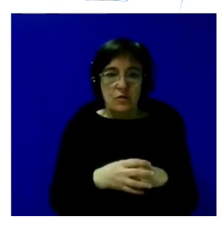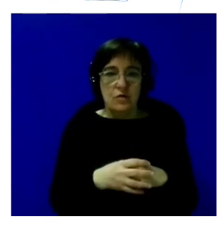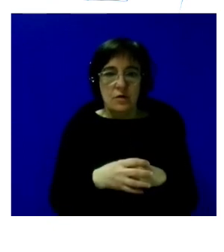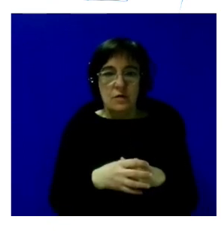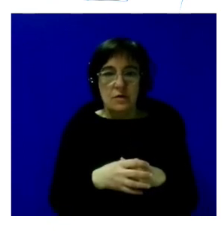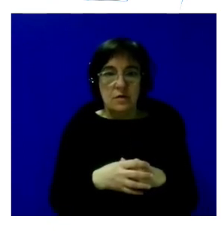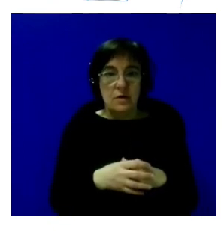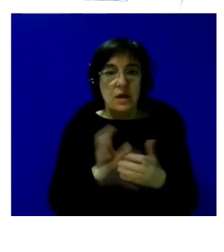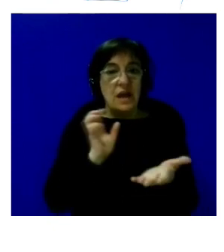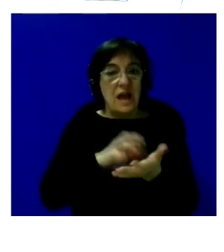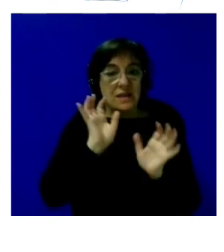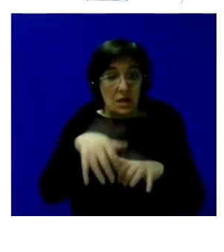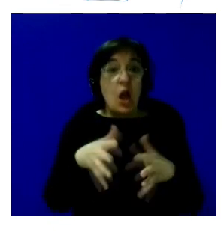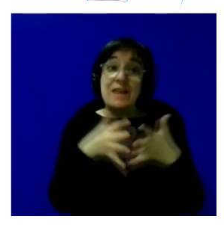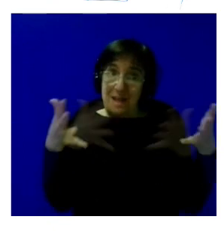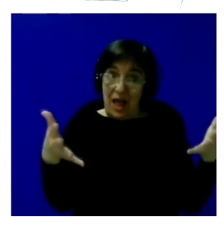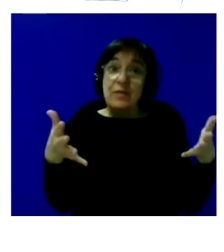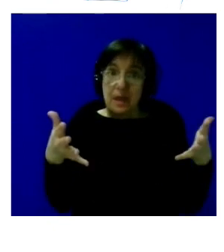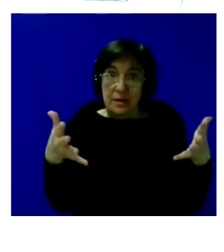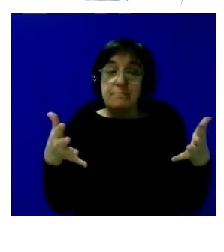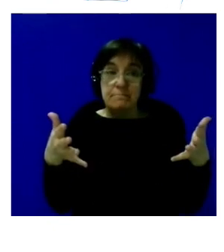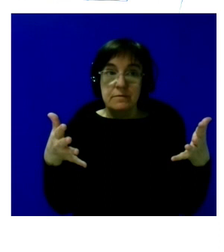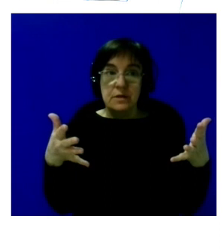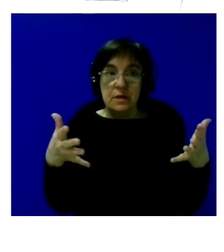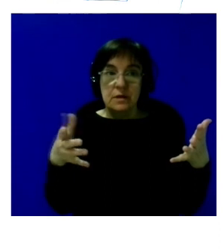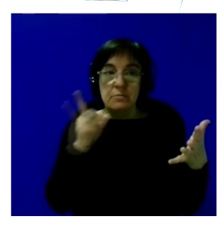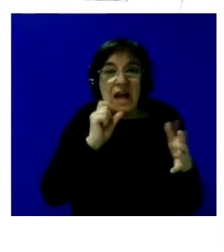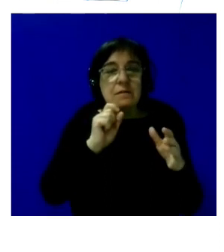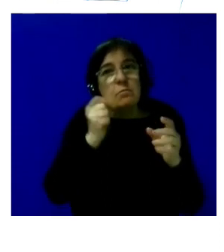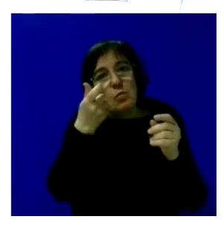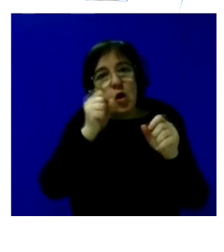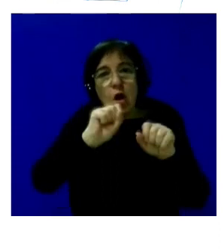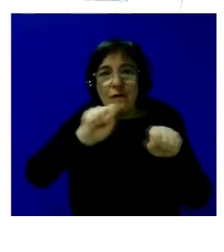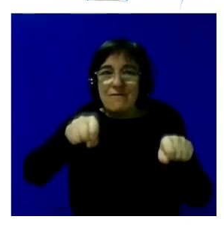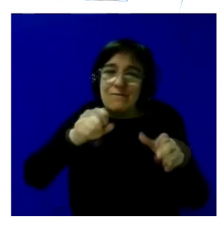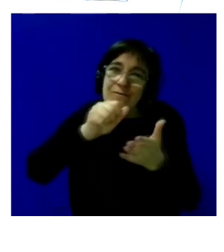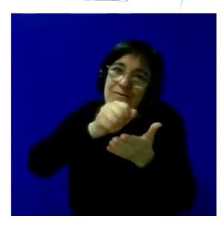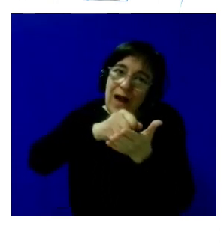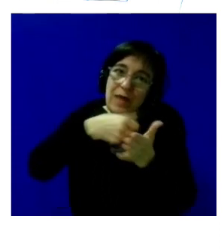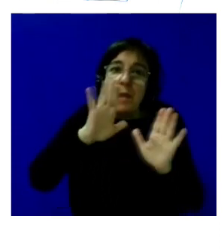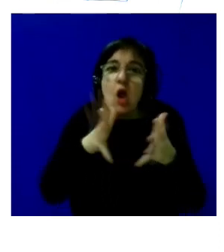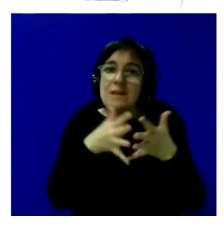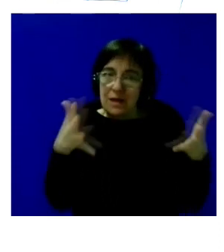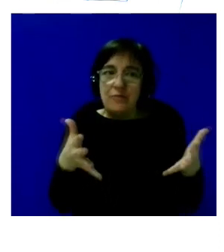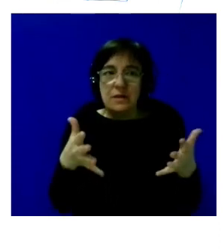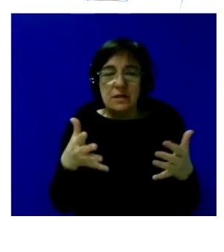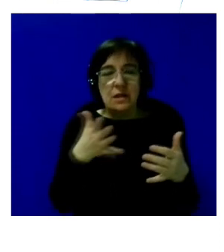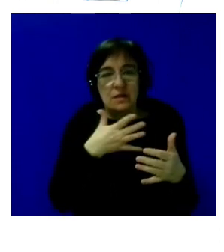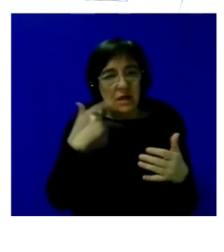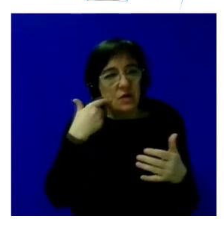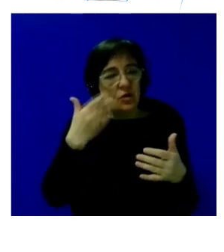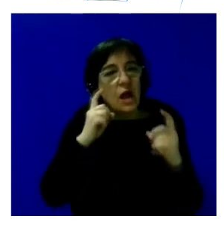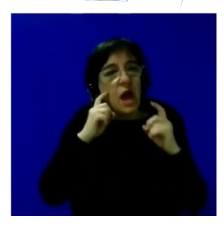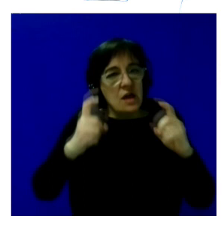Castilla y León también es grande y está un poco más vacía pero es muy grande y quiero significar el